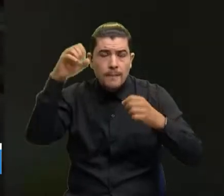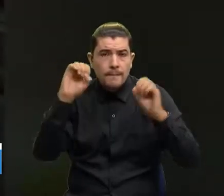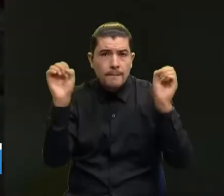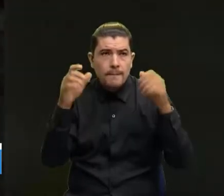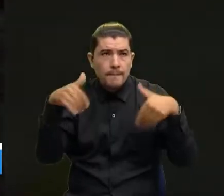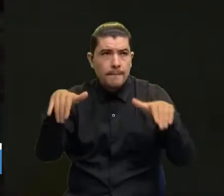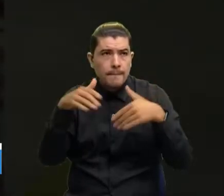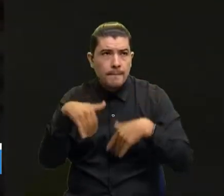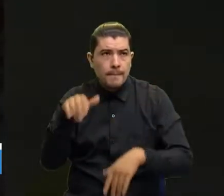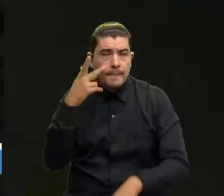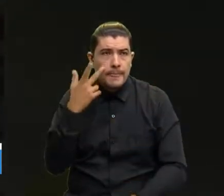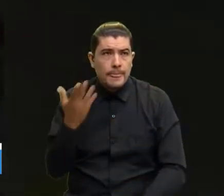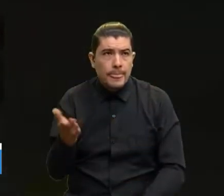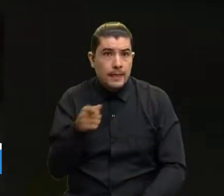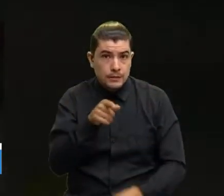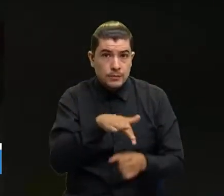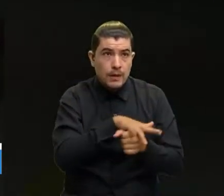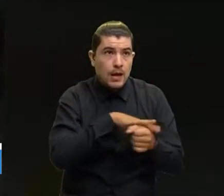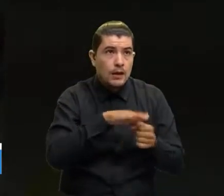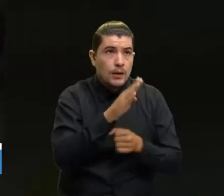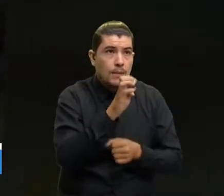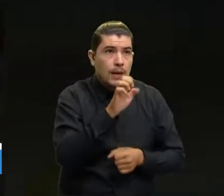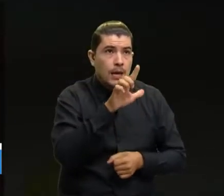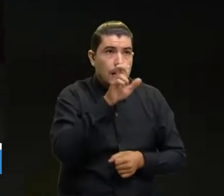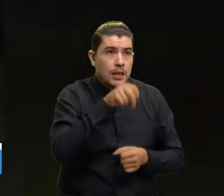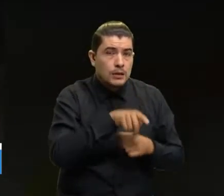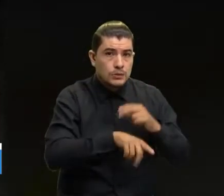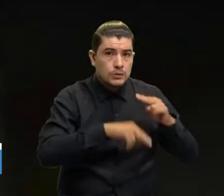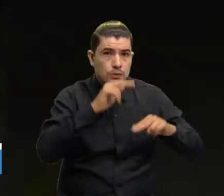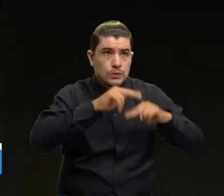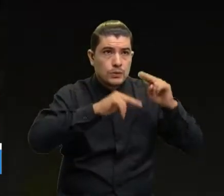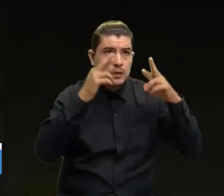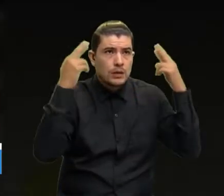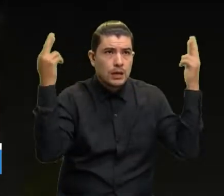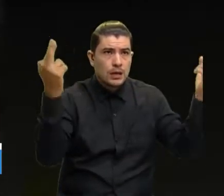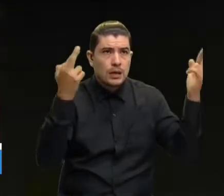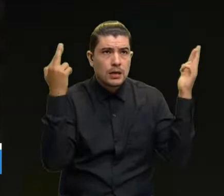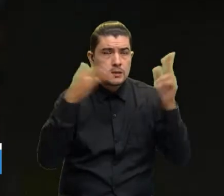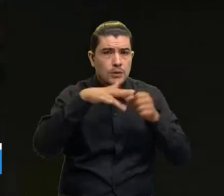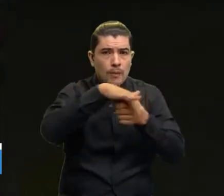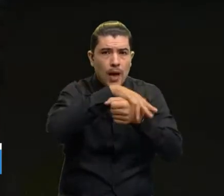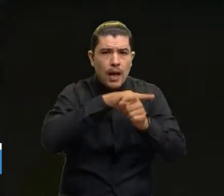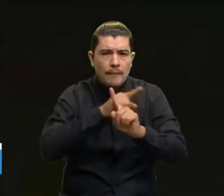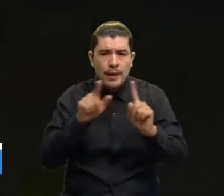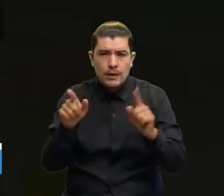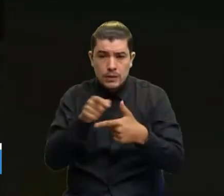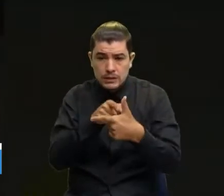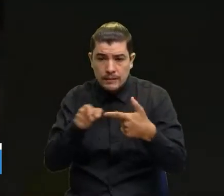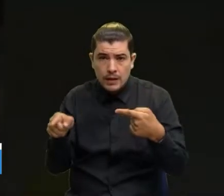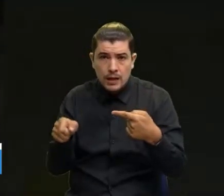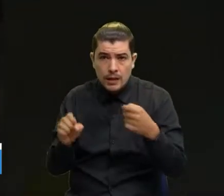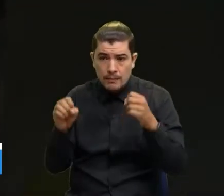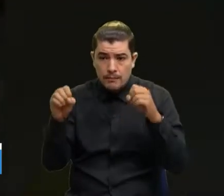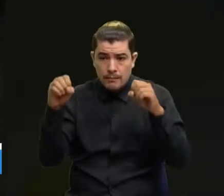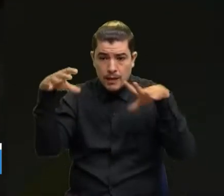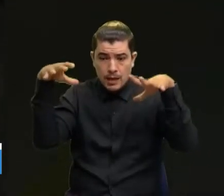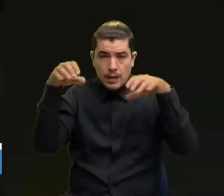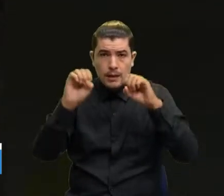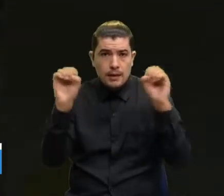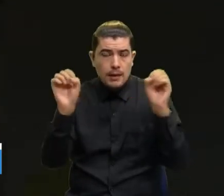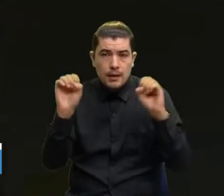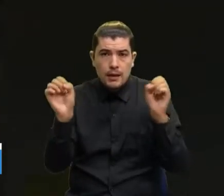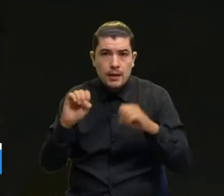Miren, esta es la cancha del barrio Belén, en Cúcuta. La cancha la construyeron para la recreación del barrio, pero resulta que entre semana no prenden las luces. La